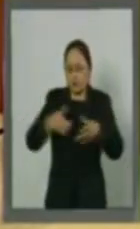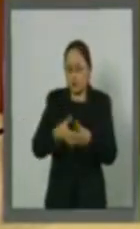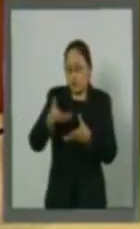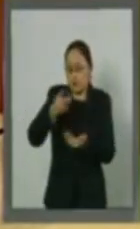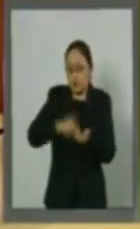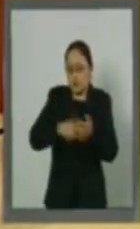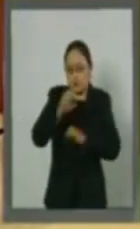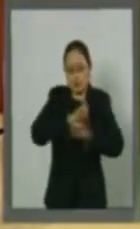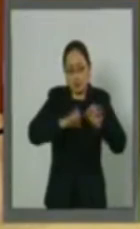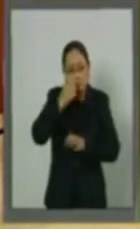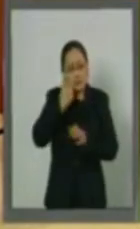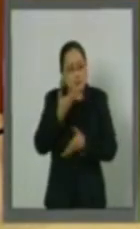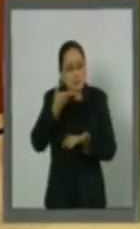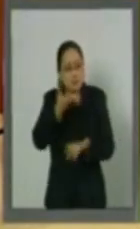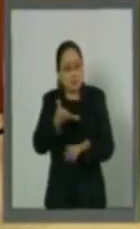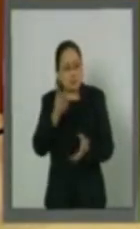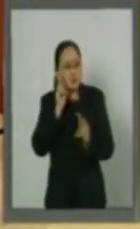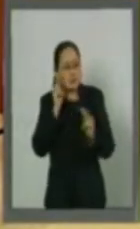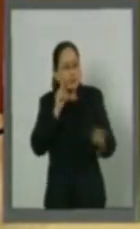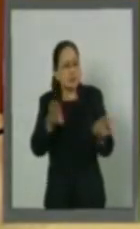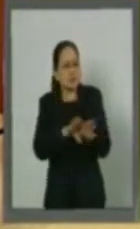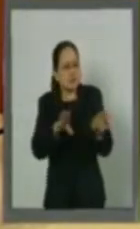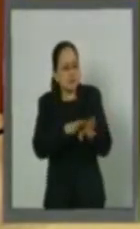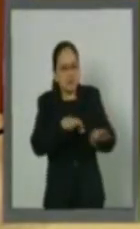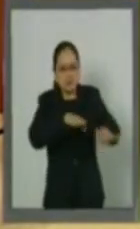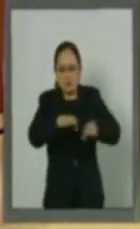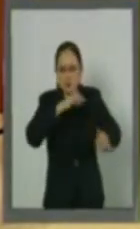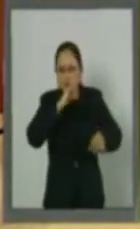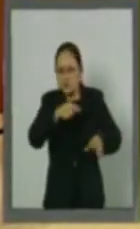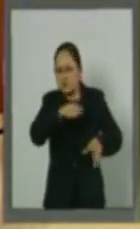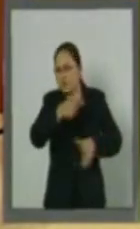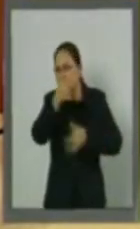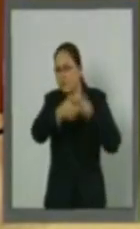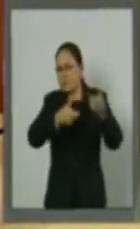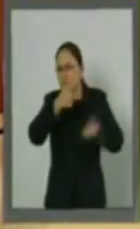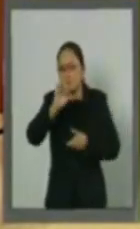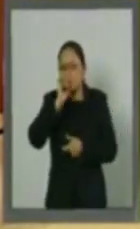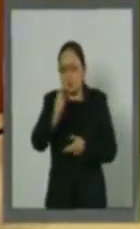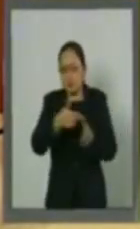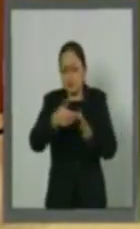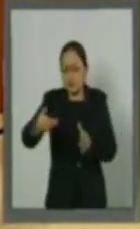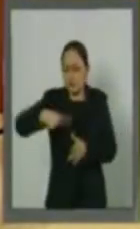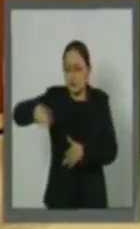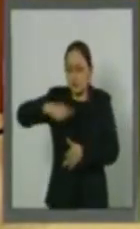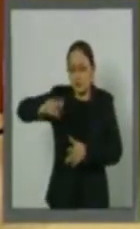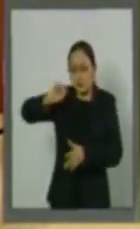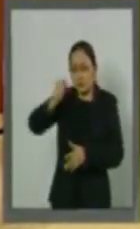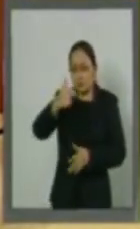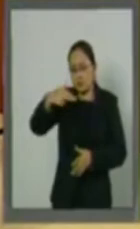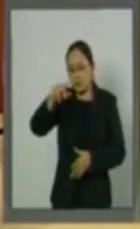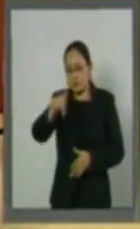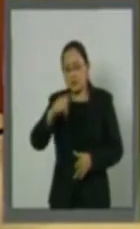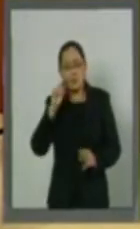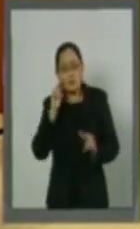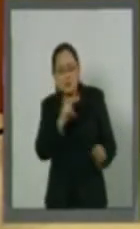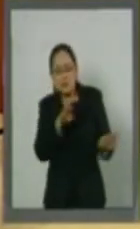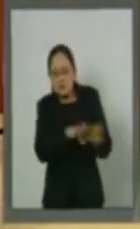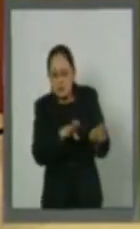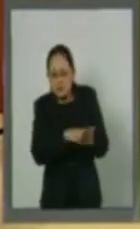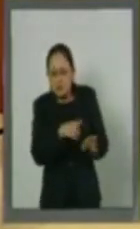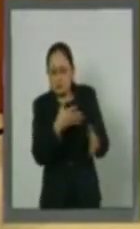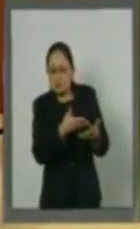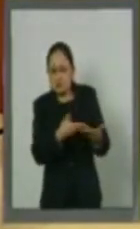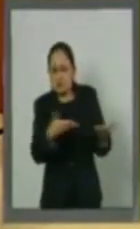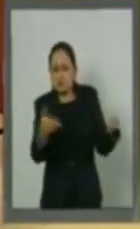que no tienen movimientos y que durante estos dos años pues implican